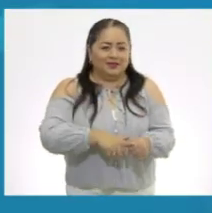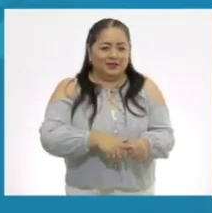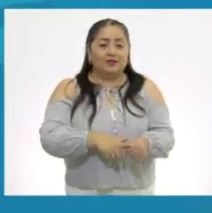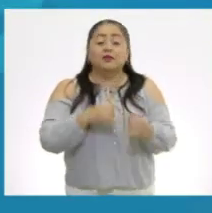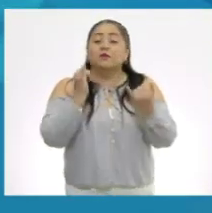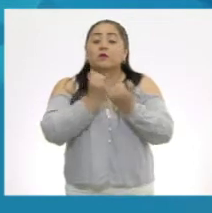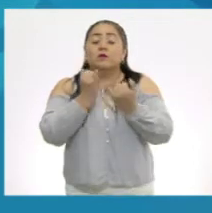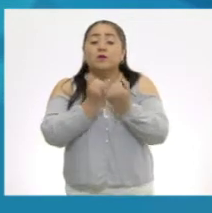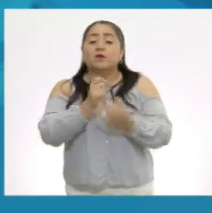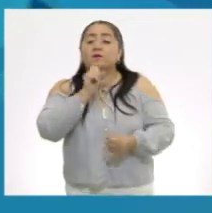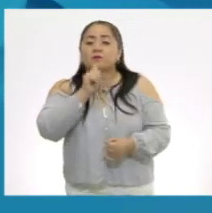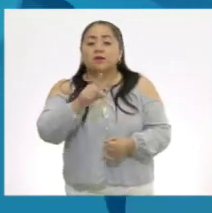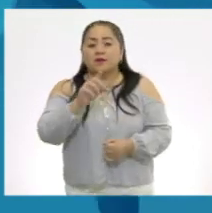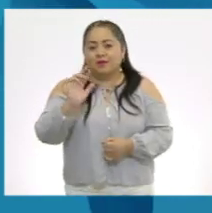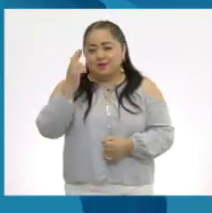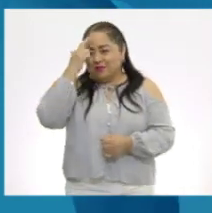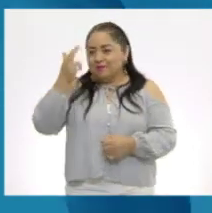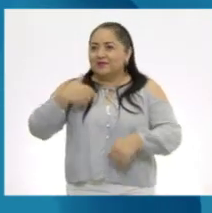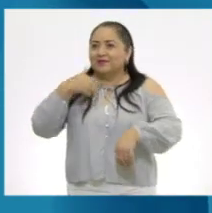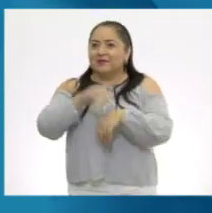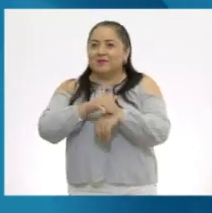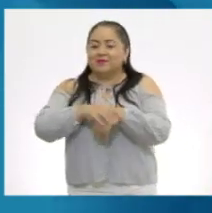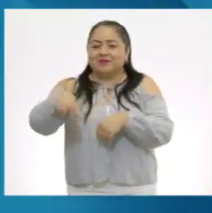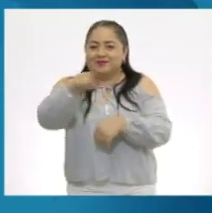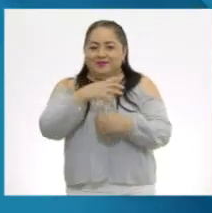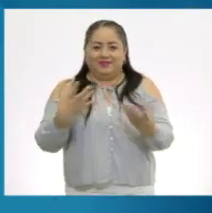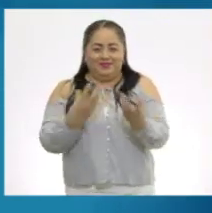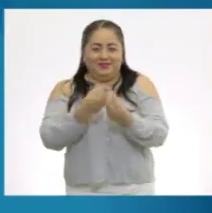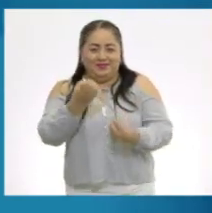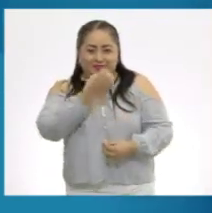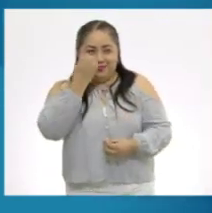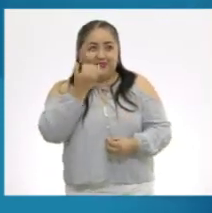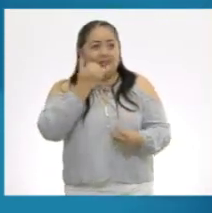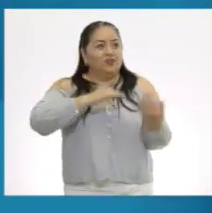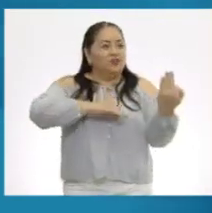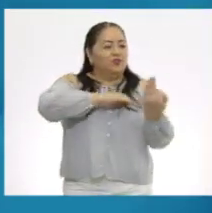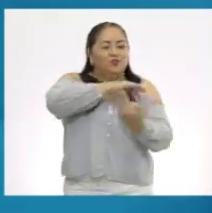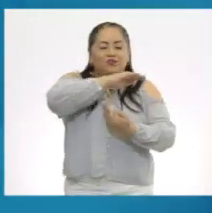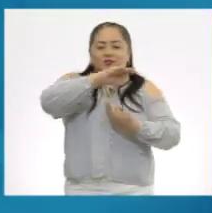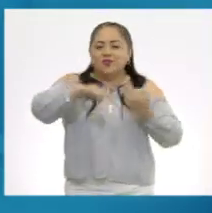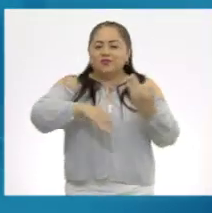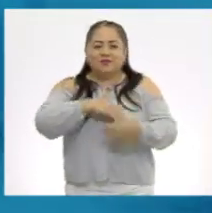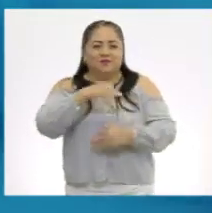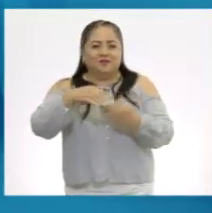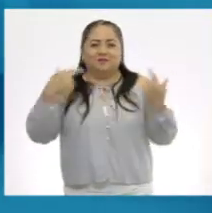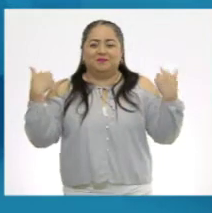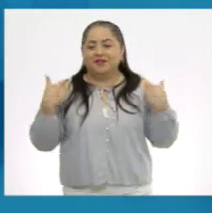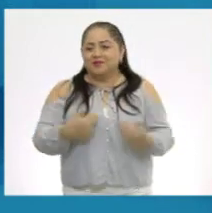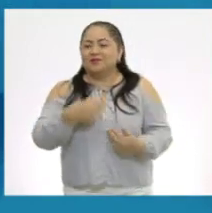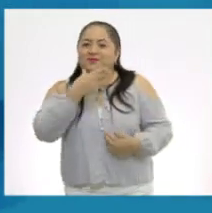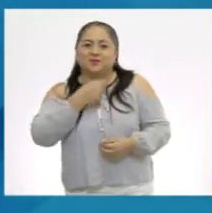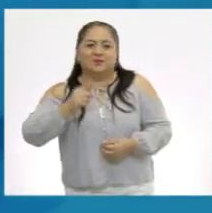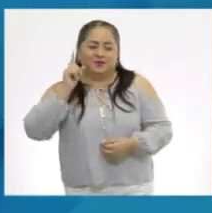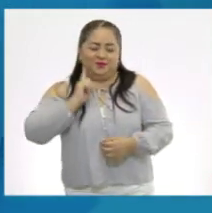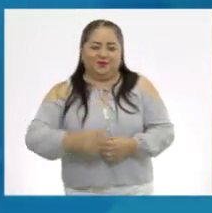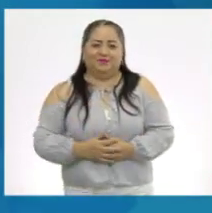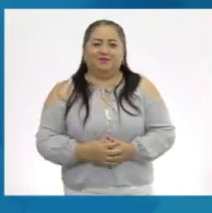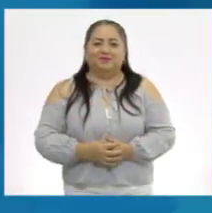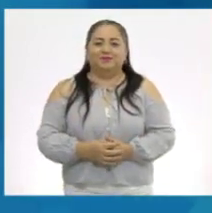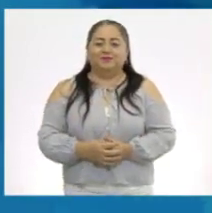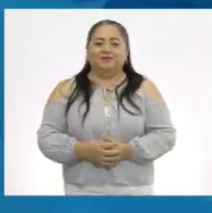También cuando recuerdo a mis compañeros de clase y a todas mis maestras y maestras de mi escuela.